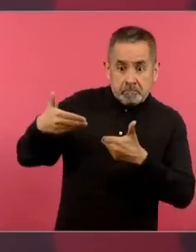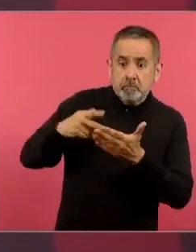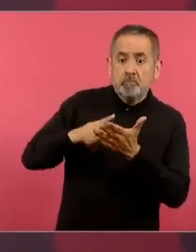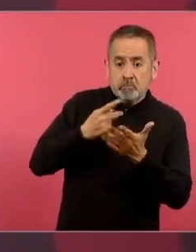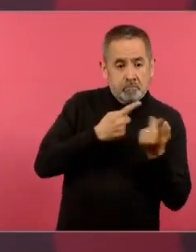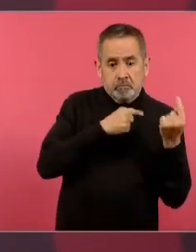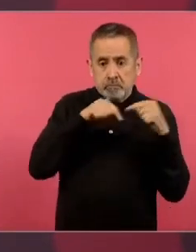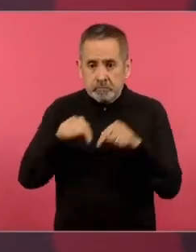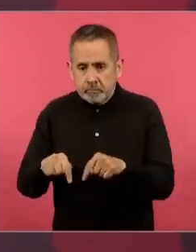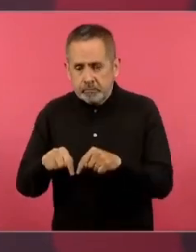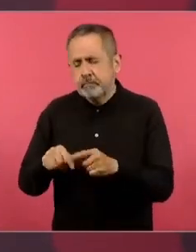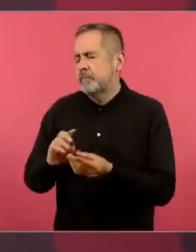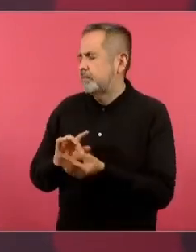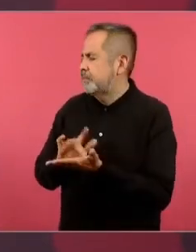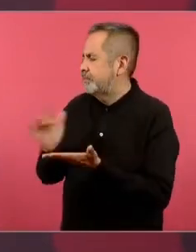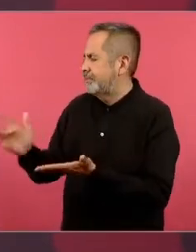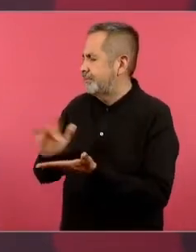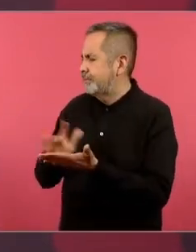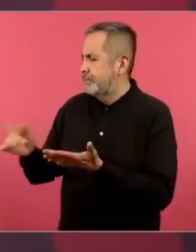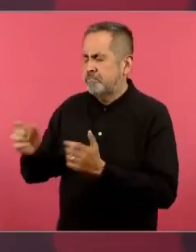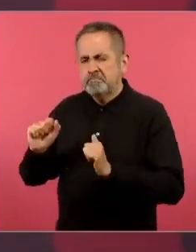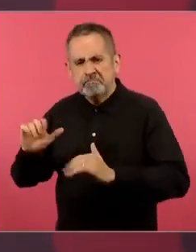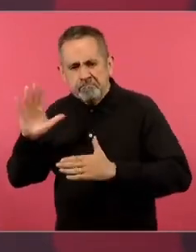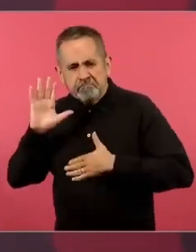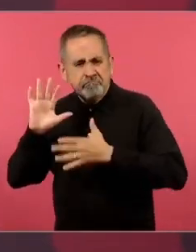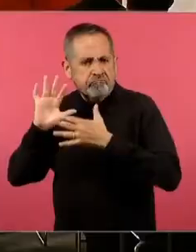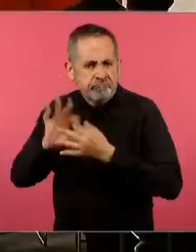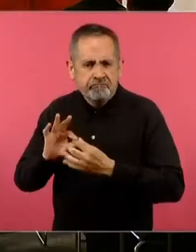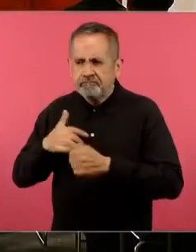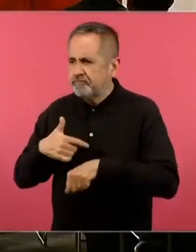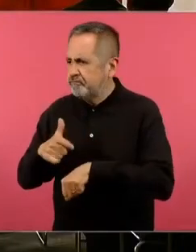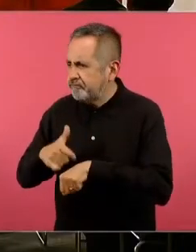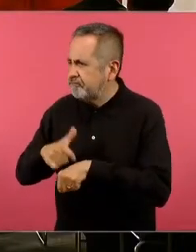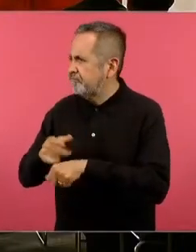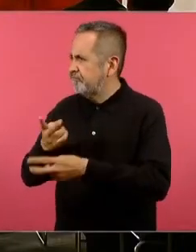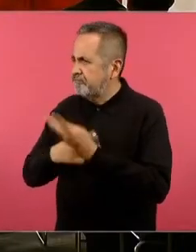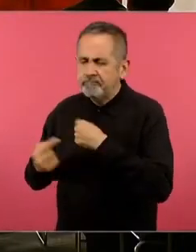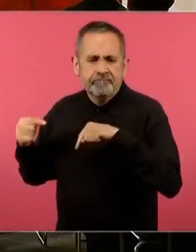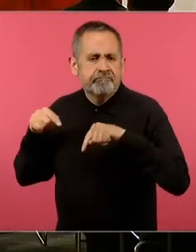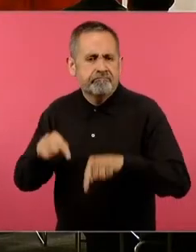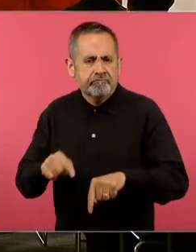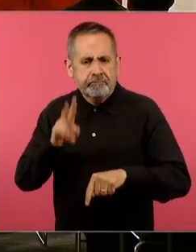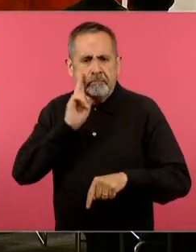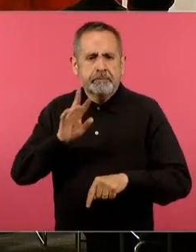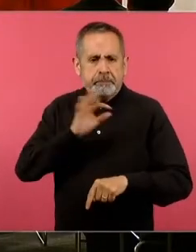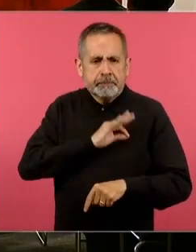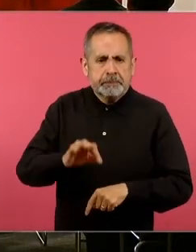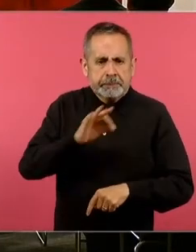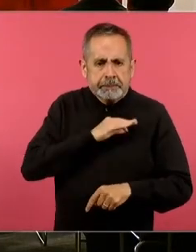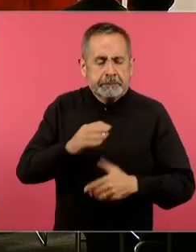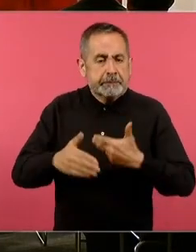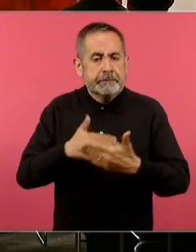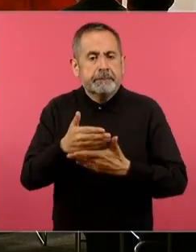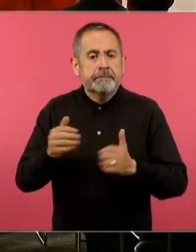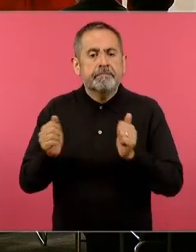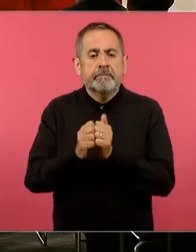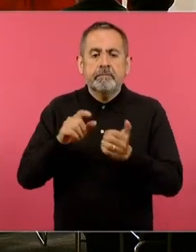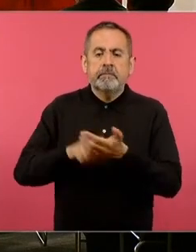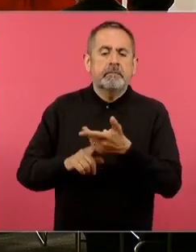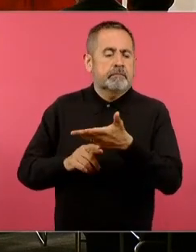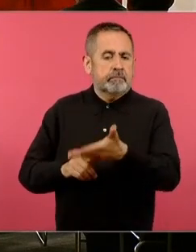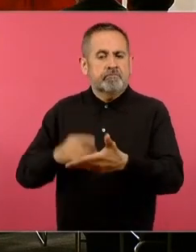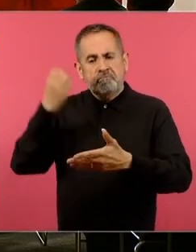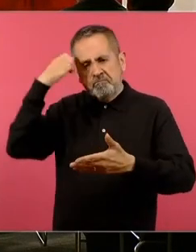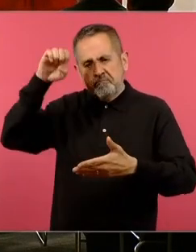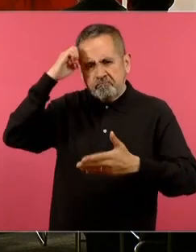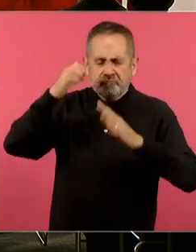nosotros, y le agradezco su compromiso, su tiempo, la posibilidad de compartirnos todas sus experiencias.